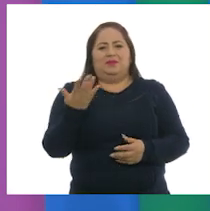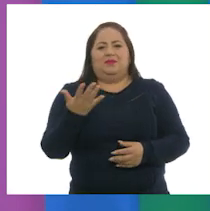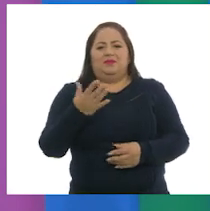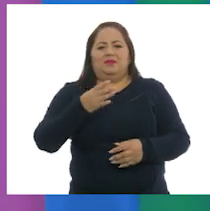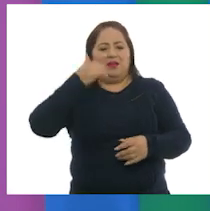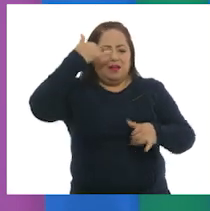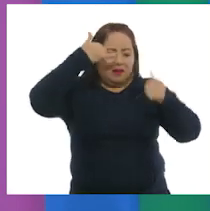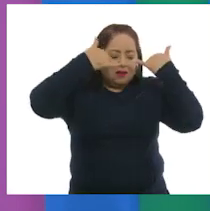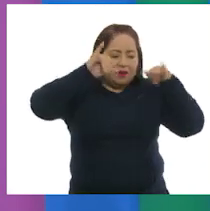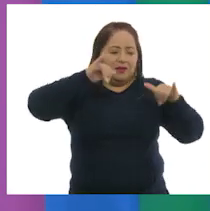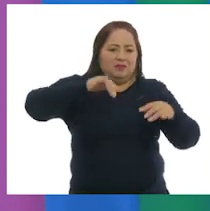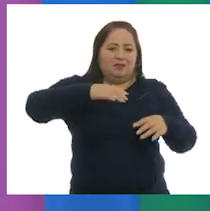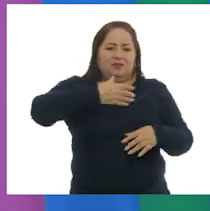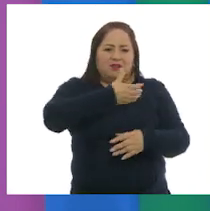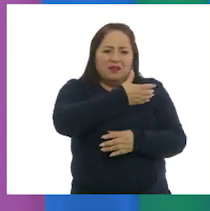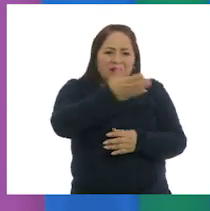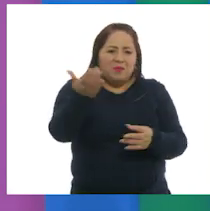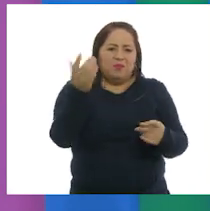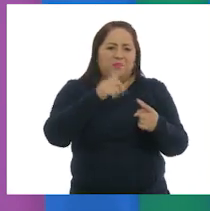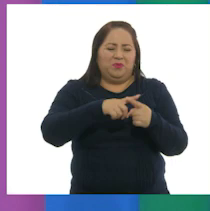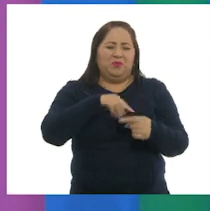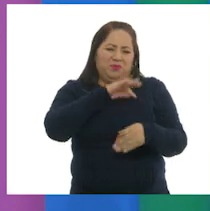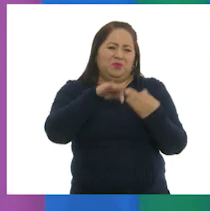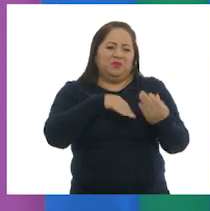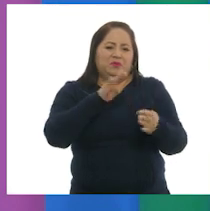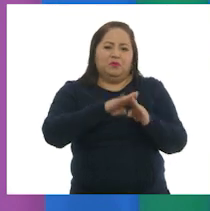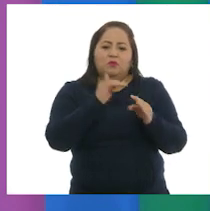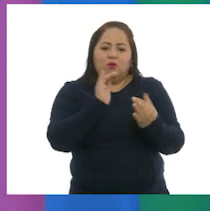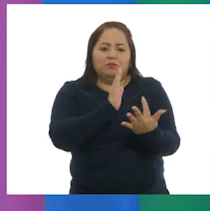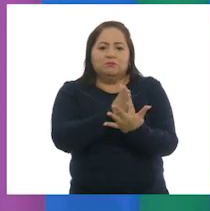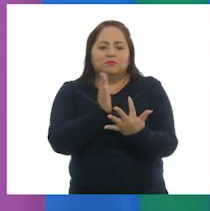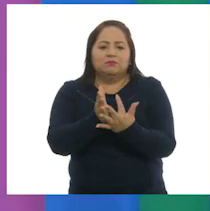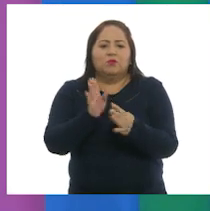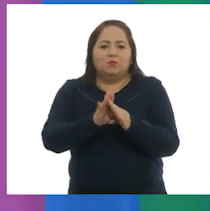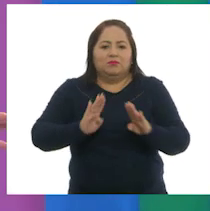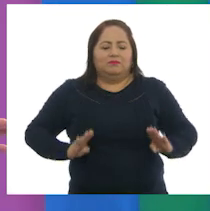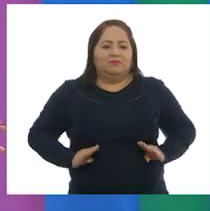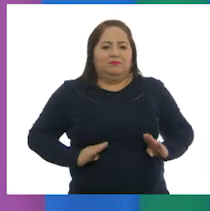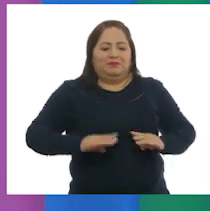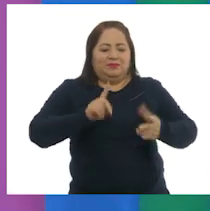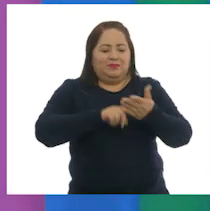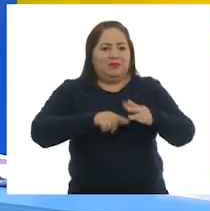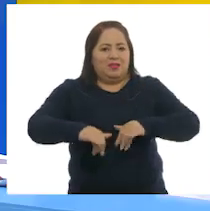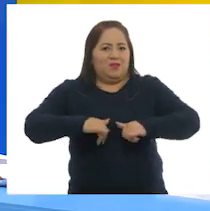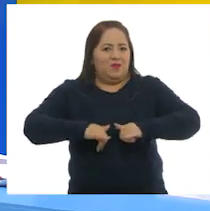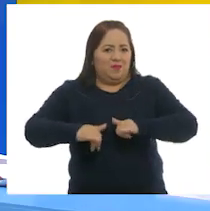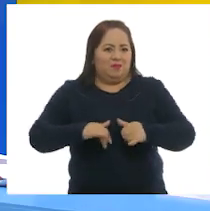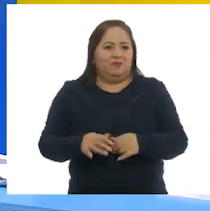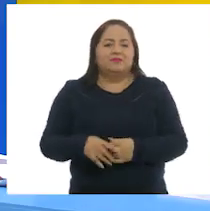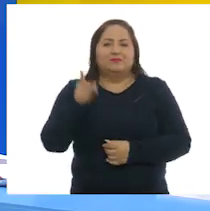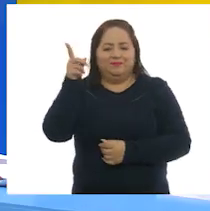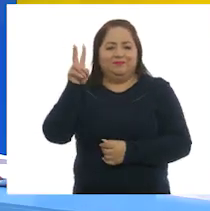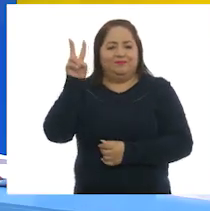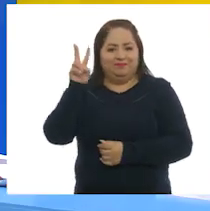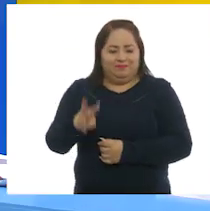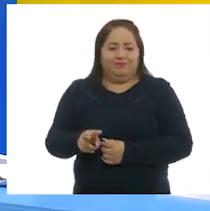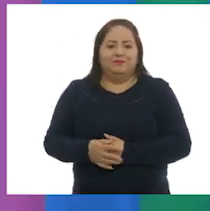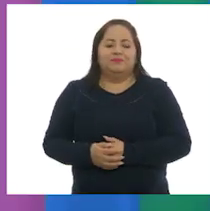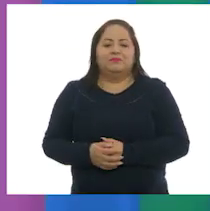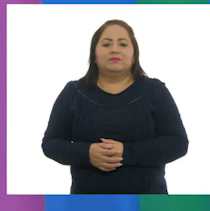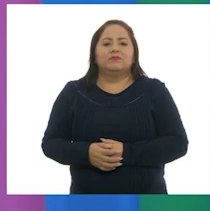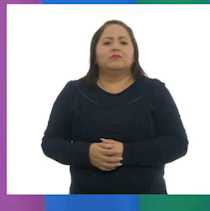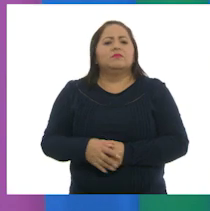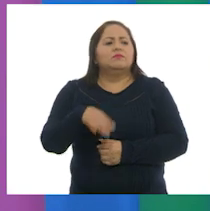ganadería y la agricultura, se distribuyen en correspondencia con las características geográficas. Efectivamente, Larisa.